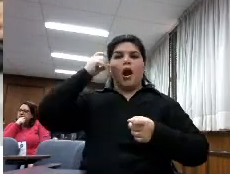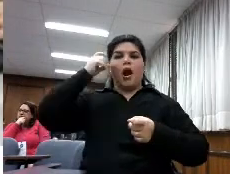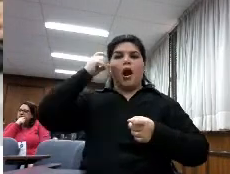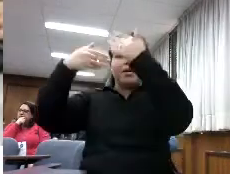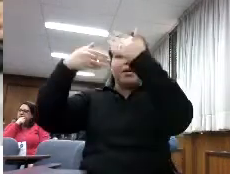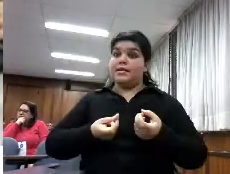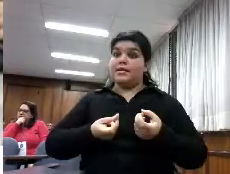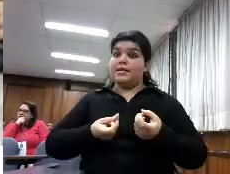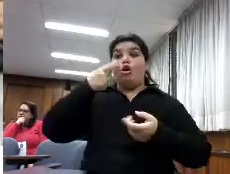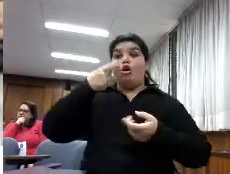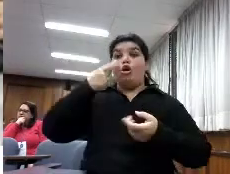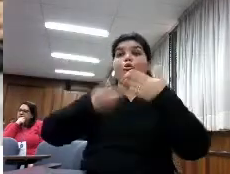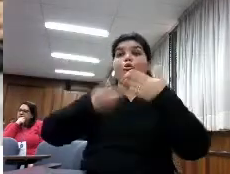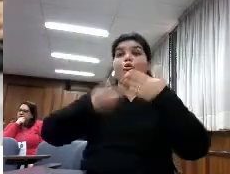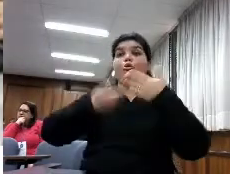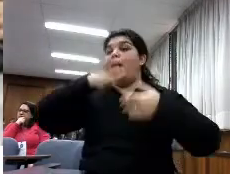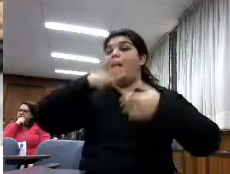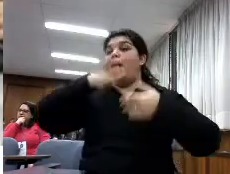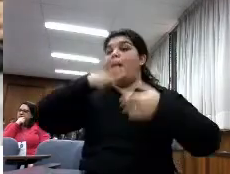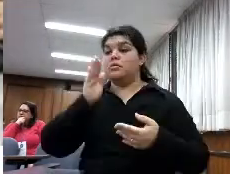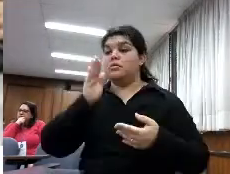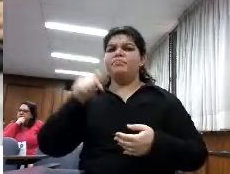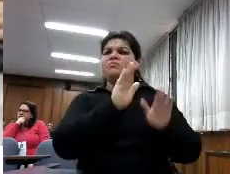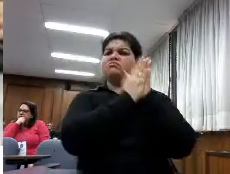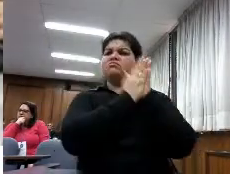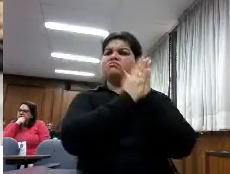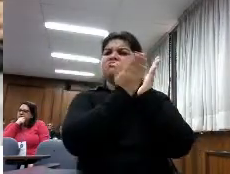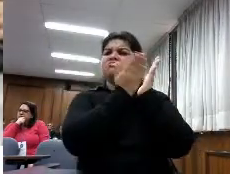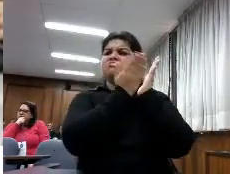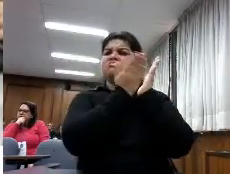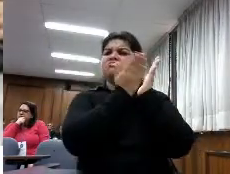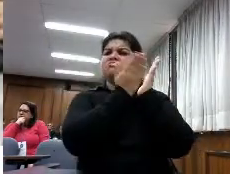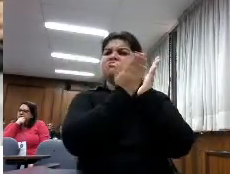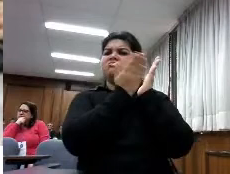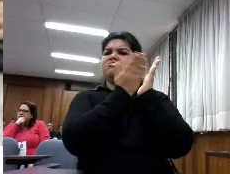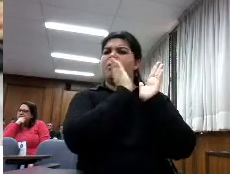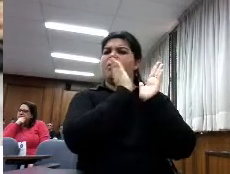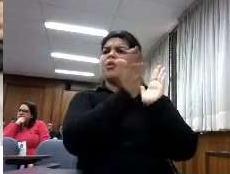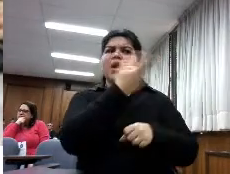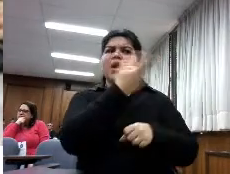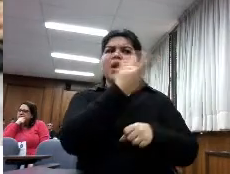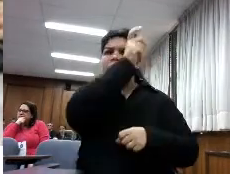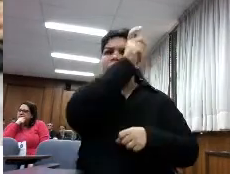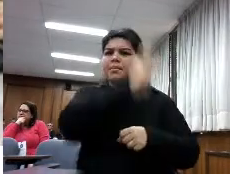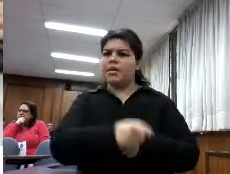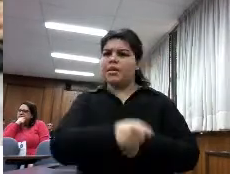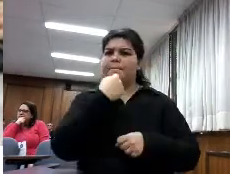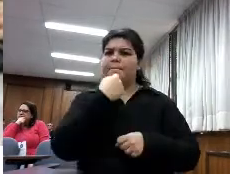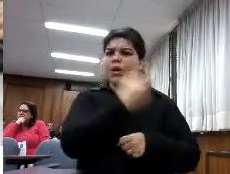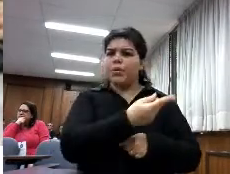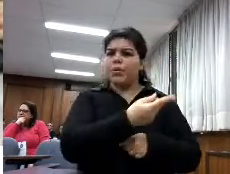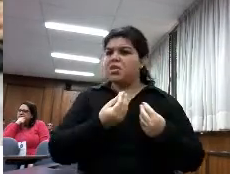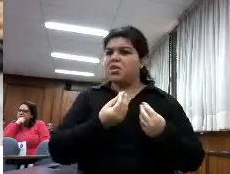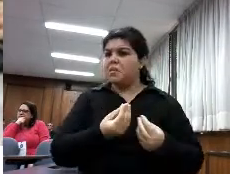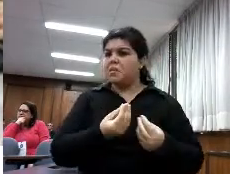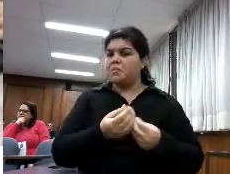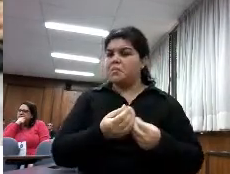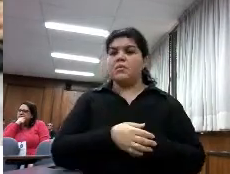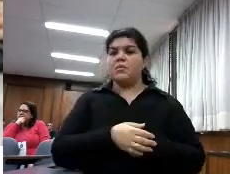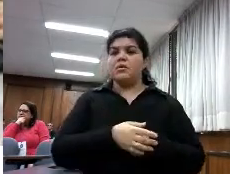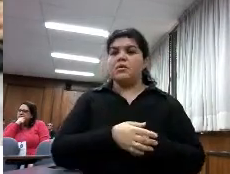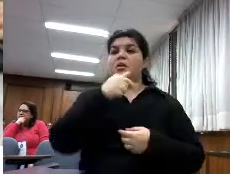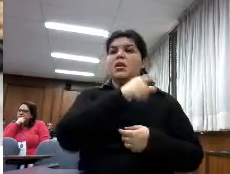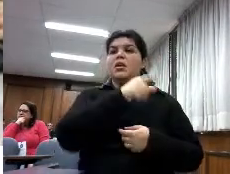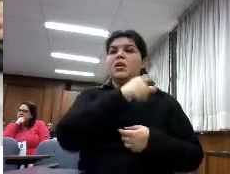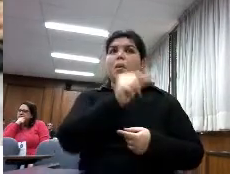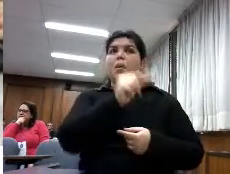les preguntábamos qué áreas de su trabajo se verían más afectadas nos comentaban que fundamentalmente la circulación del préstamo